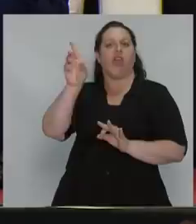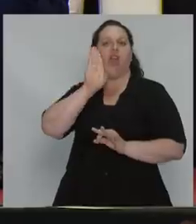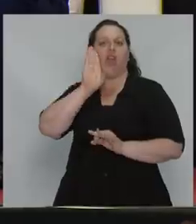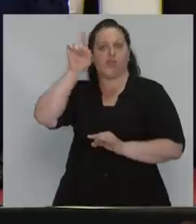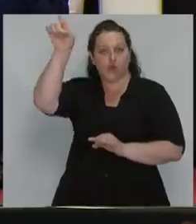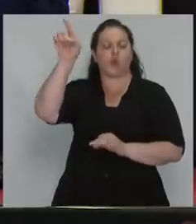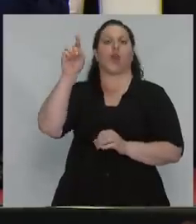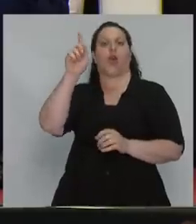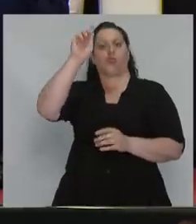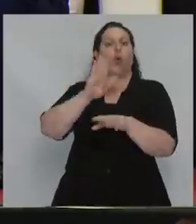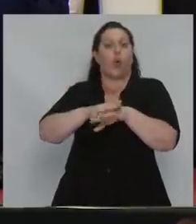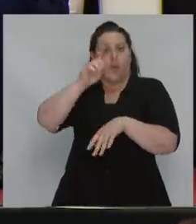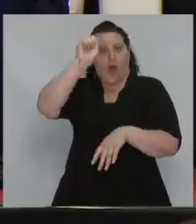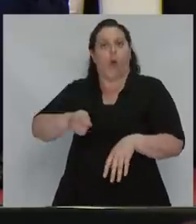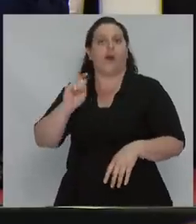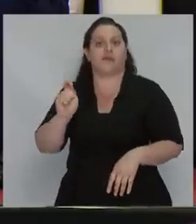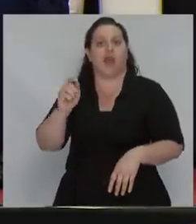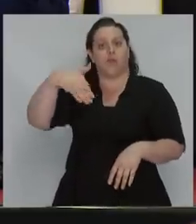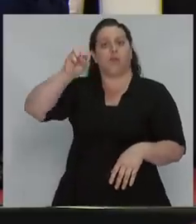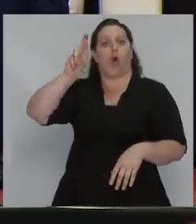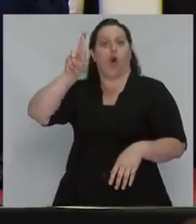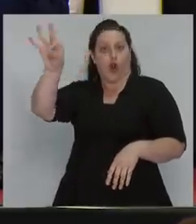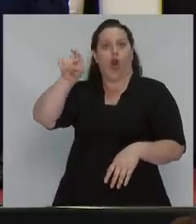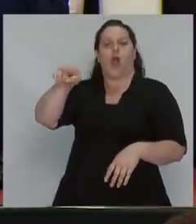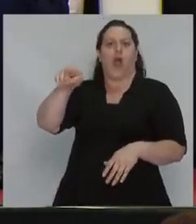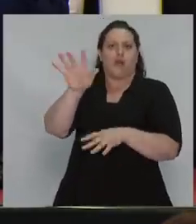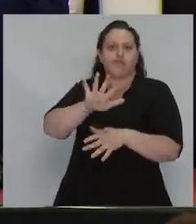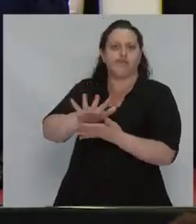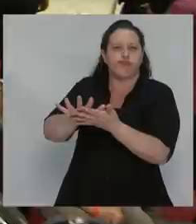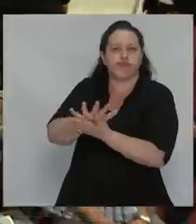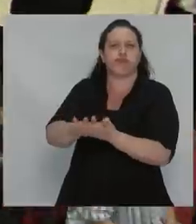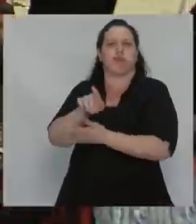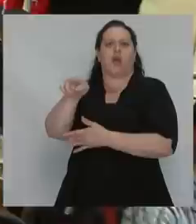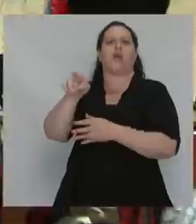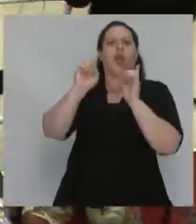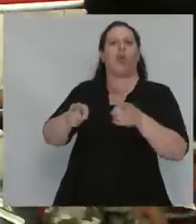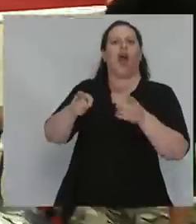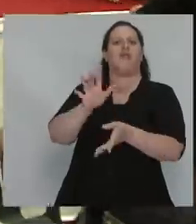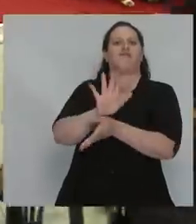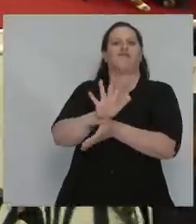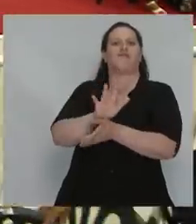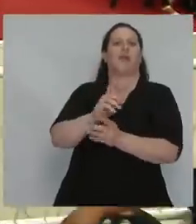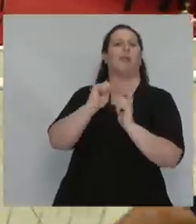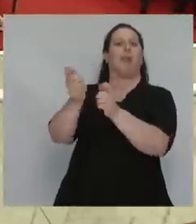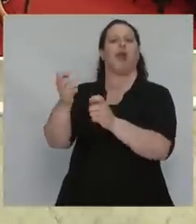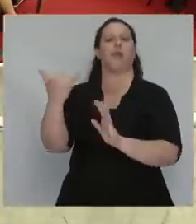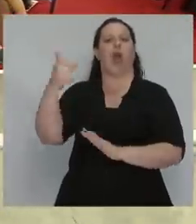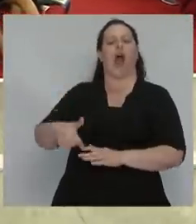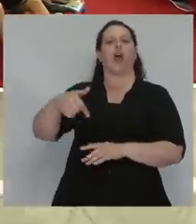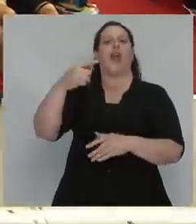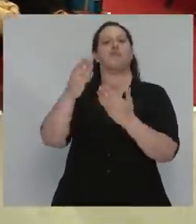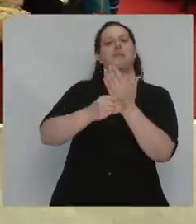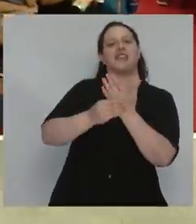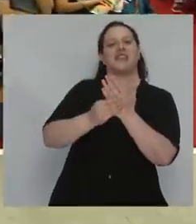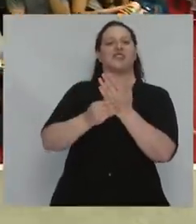ese juez Moro, un juez venal, un juez corrupto, después es beneficiado y es recompensado y ahora es el ministro de Justicia y de Interior de